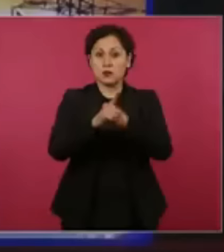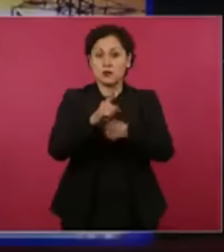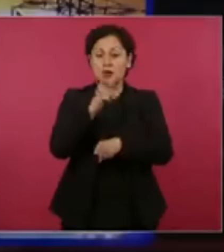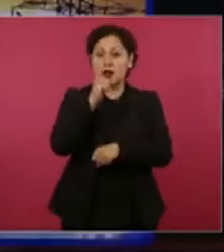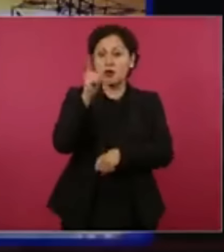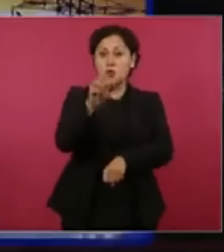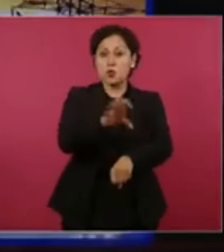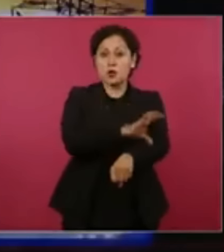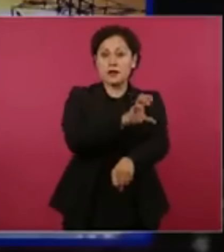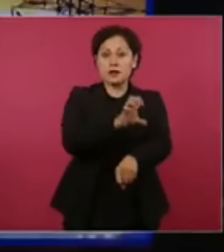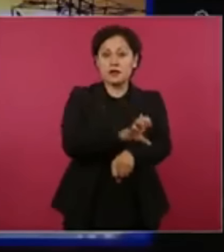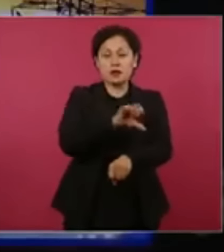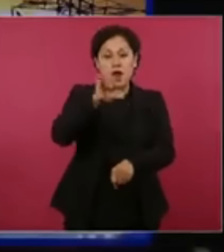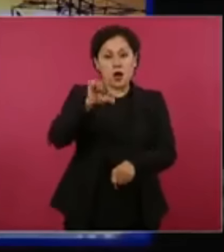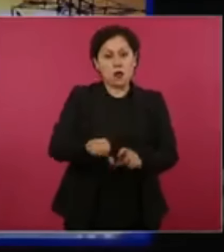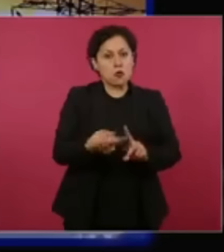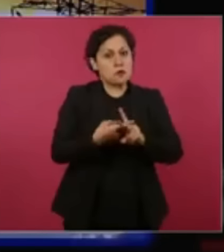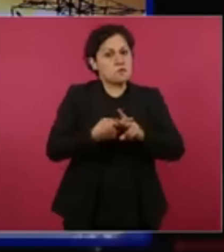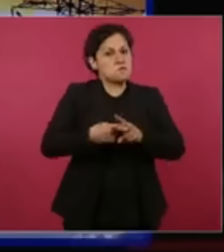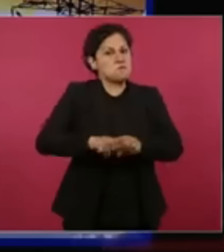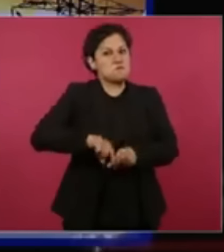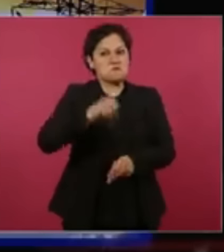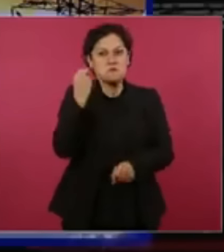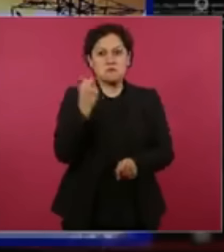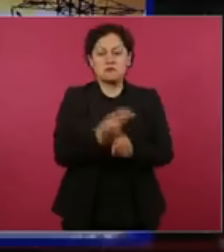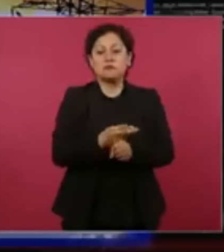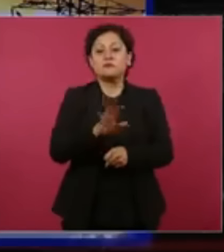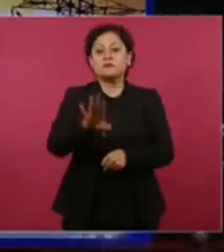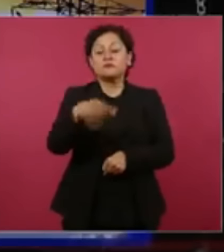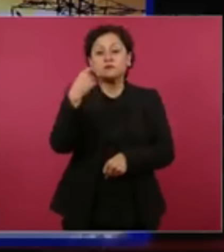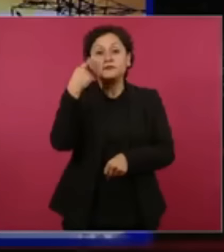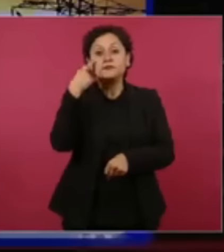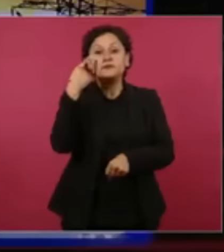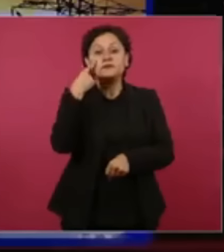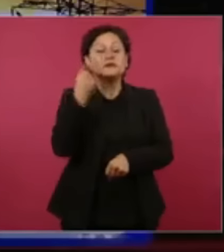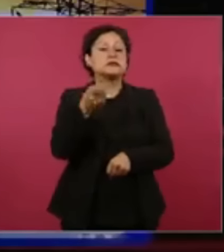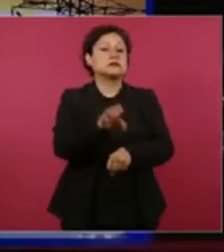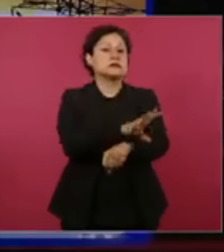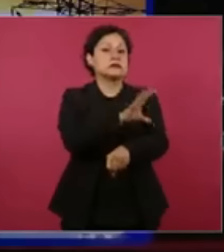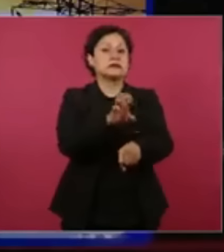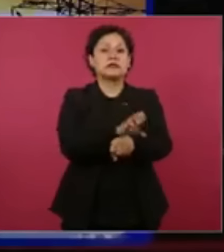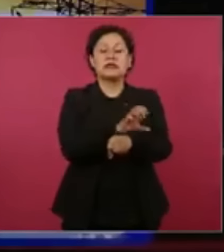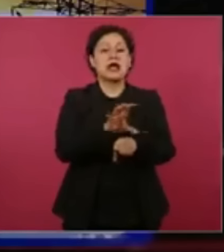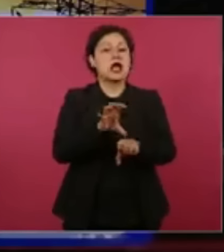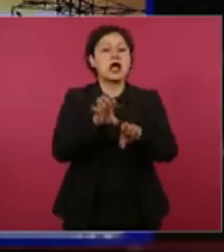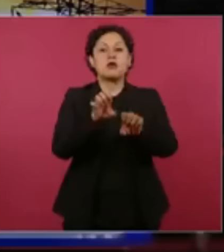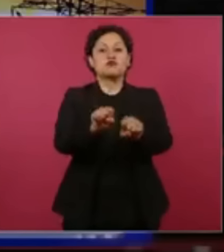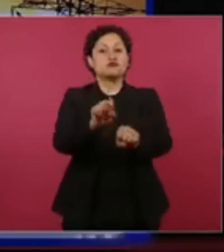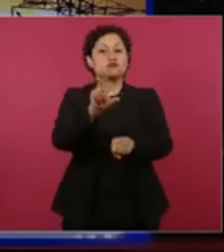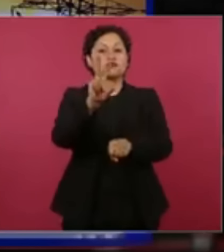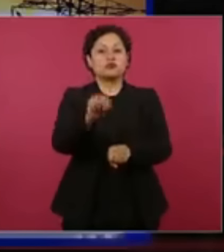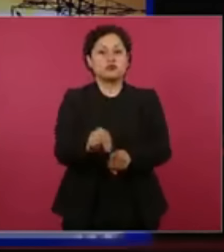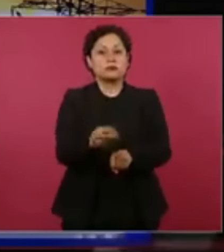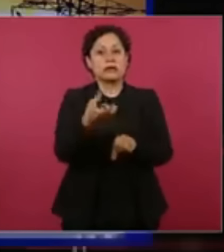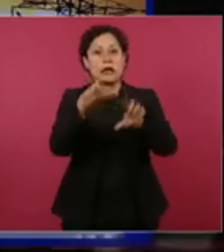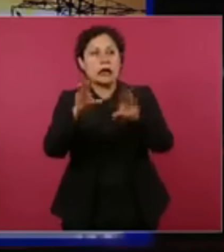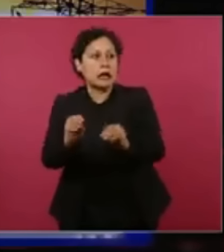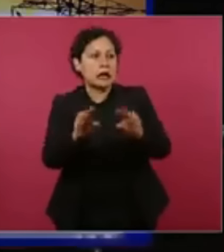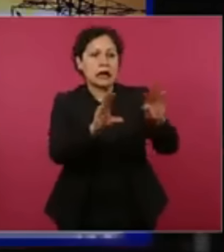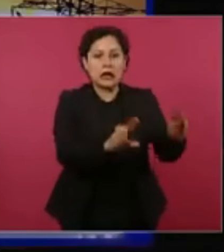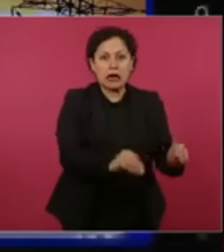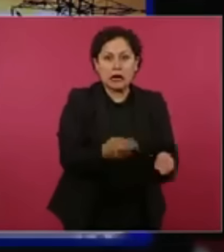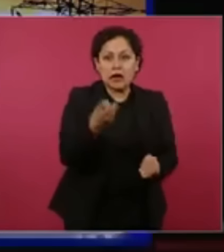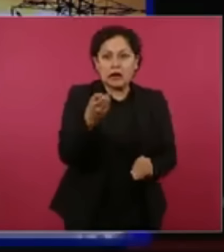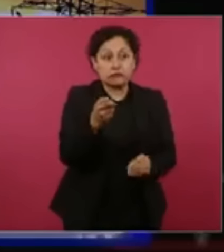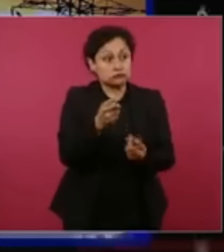La crisis por el abasto insuficiente de energía eléctrica y los apagones consecuencias, claro, revelan, esto lo dicen expertos,